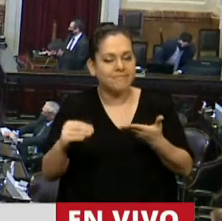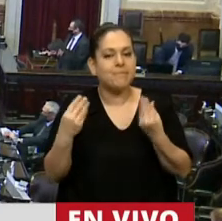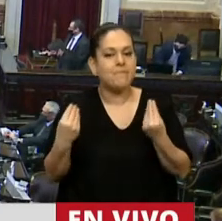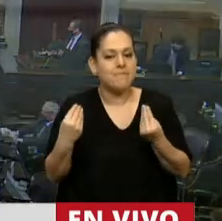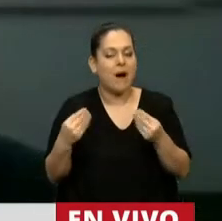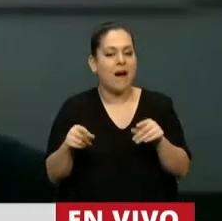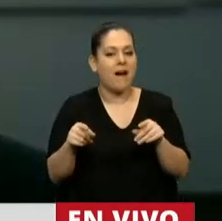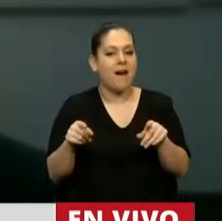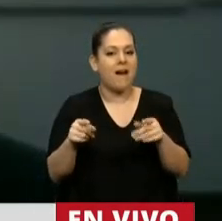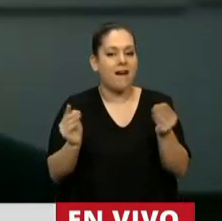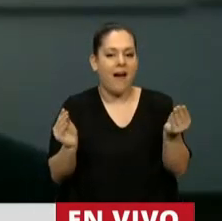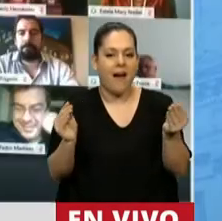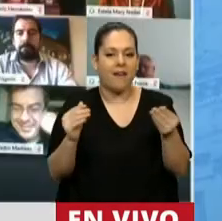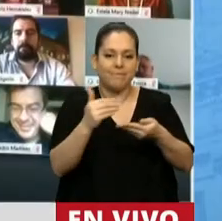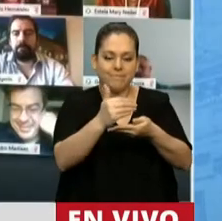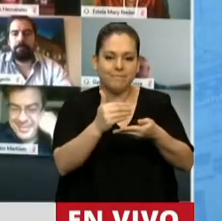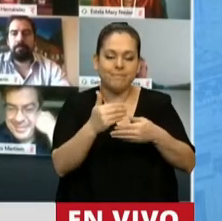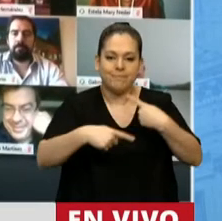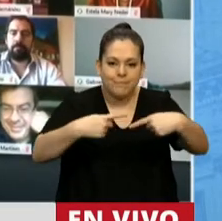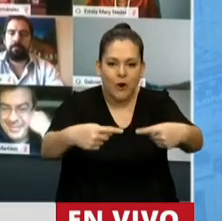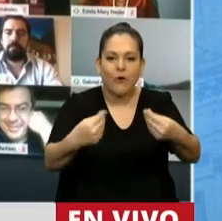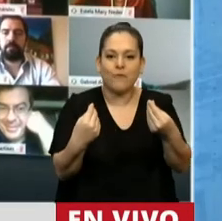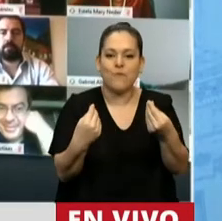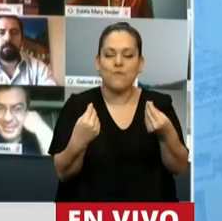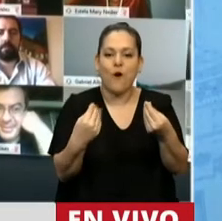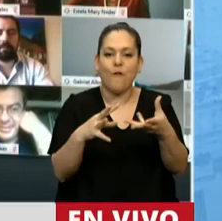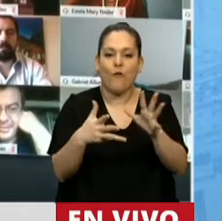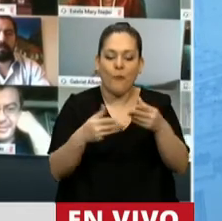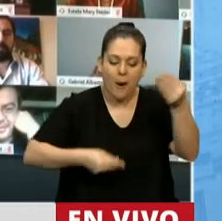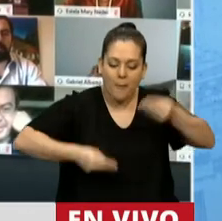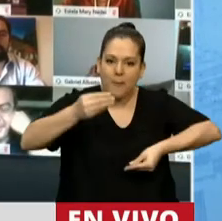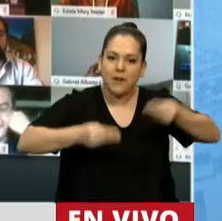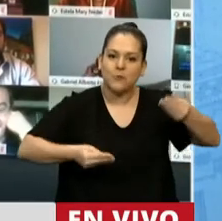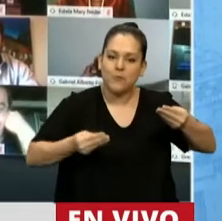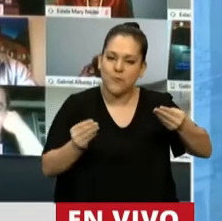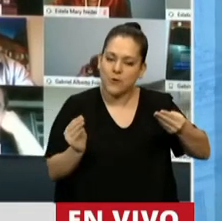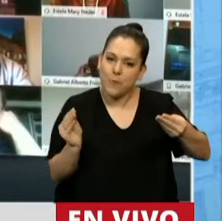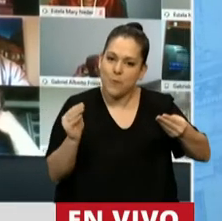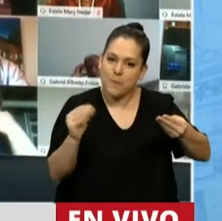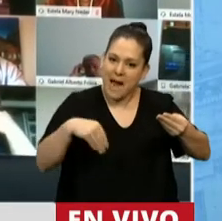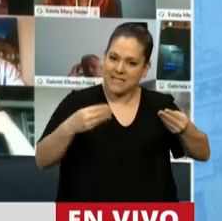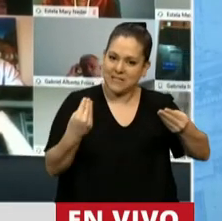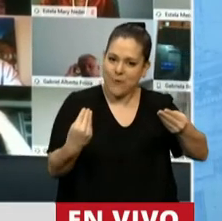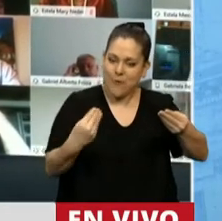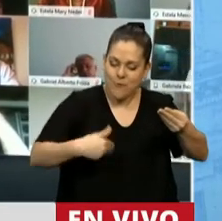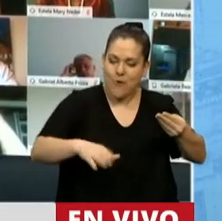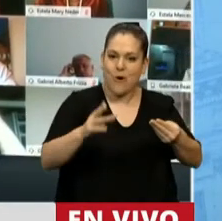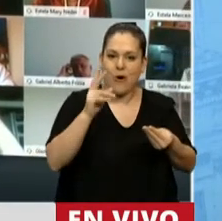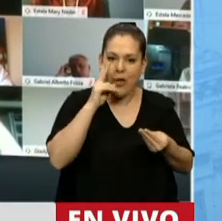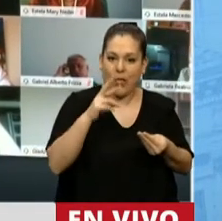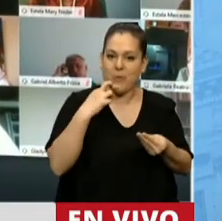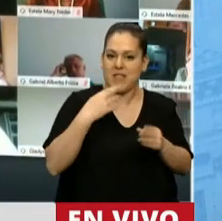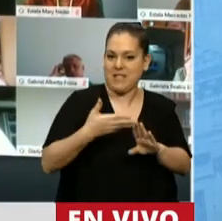ampliación de la reconducción, en realidad, del presupuesto 2019. Cuando